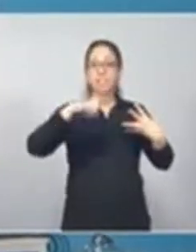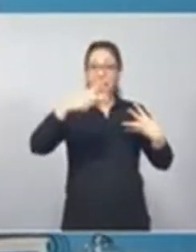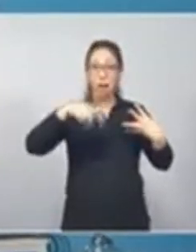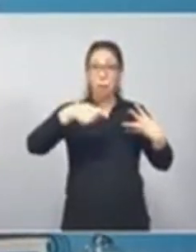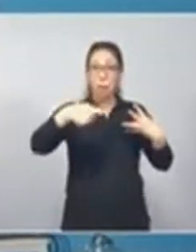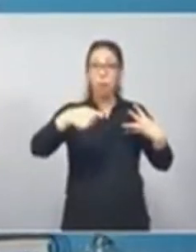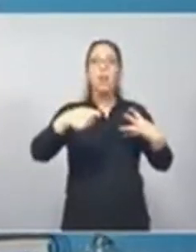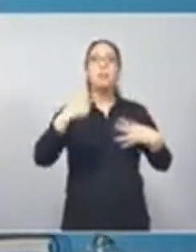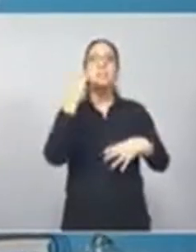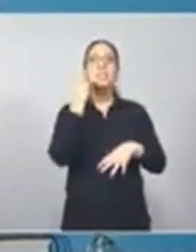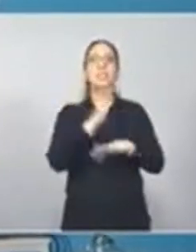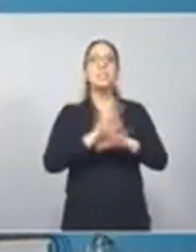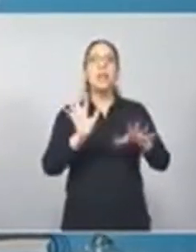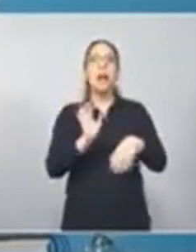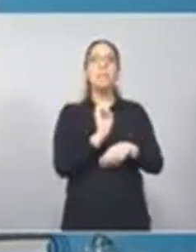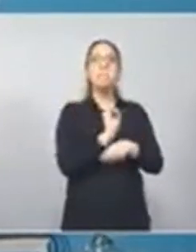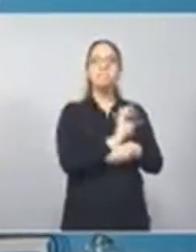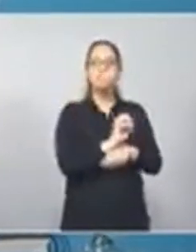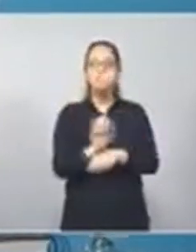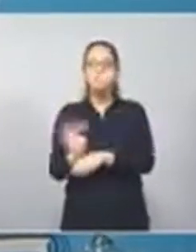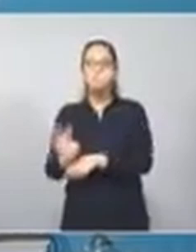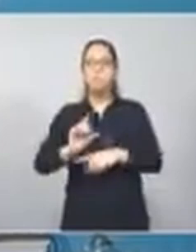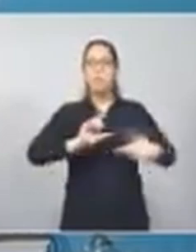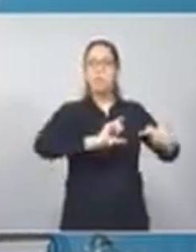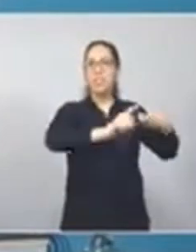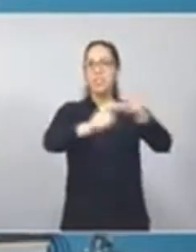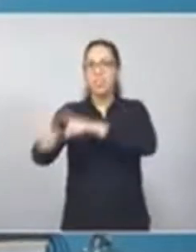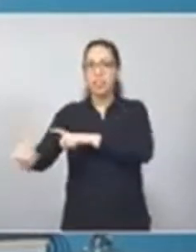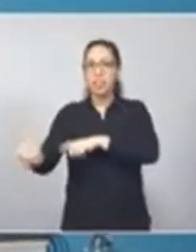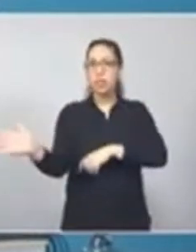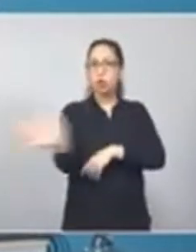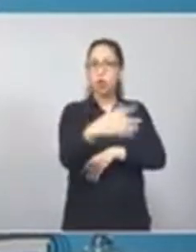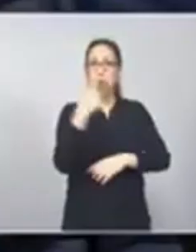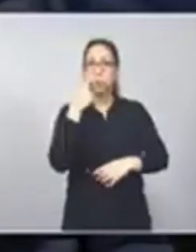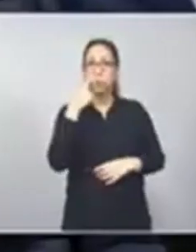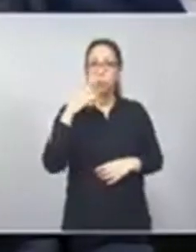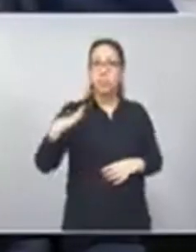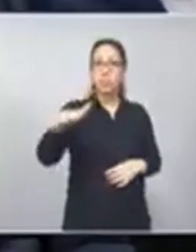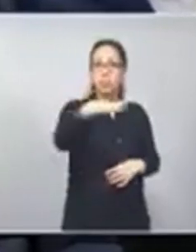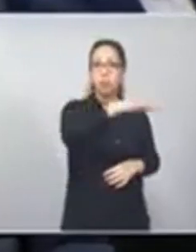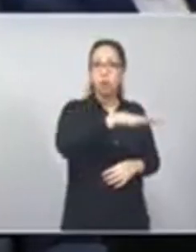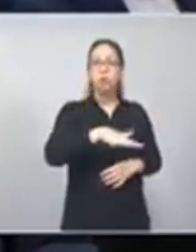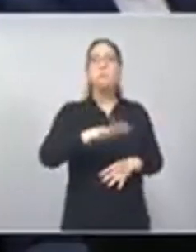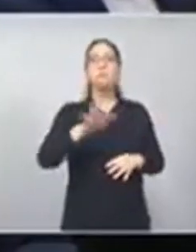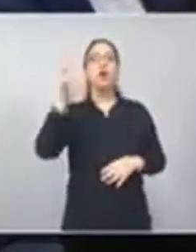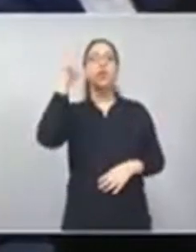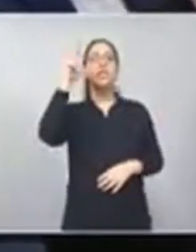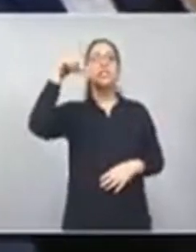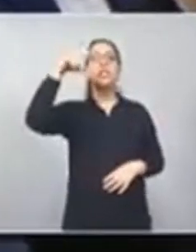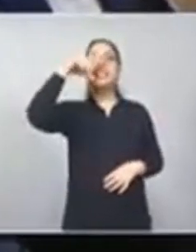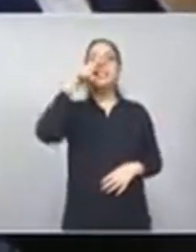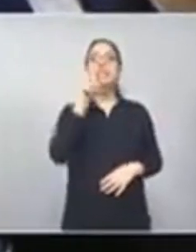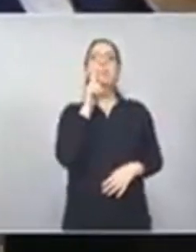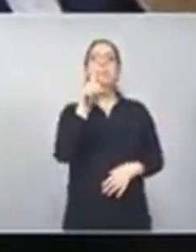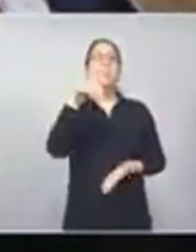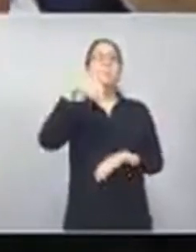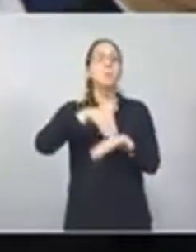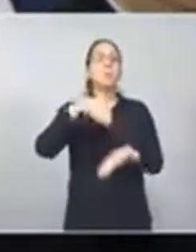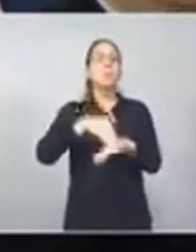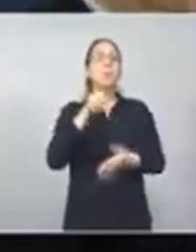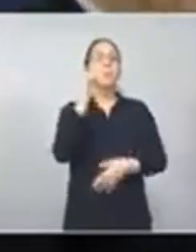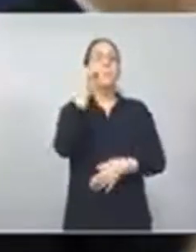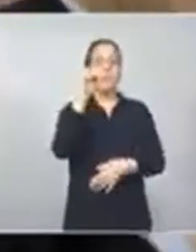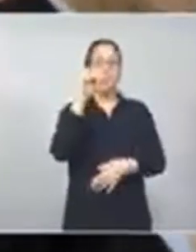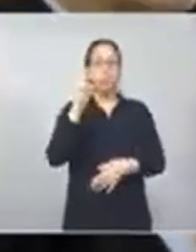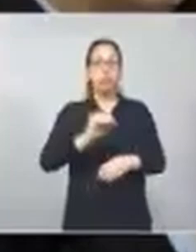depositado y transferido a los municipios 87 mil millones de pesos en el